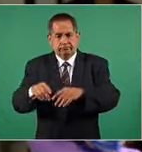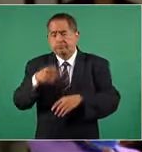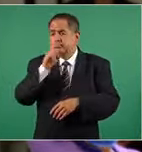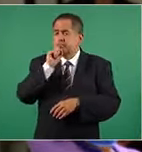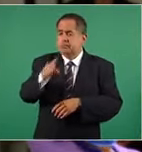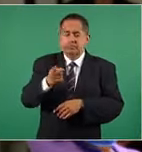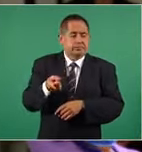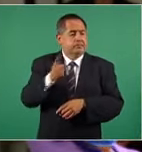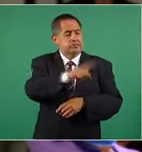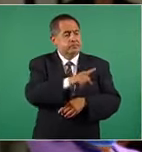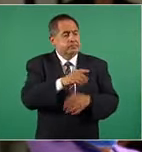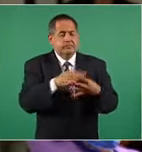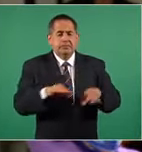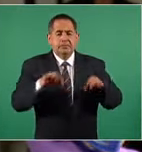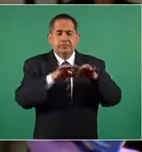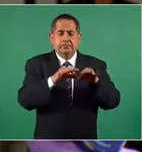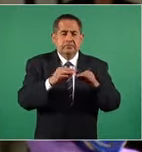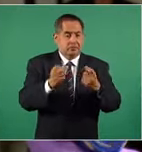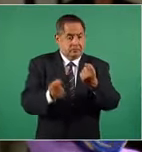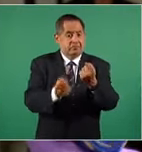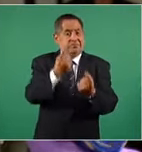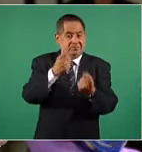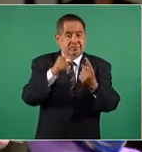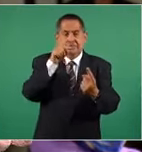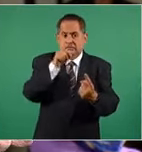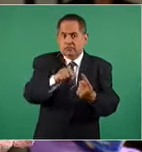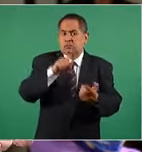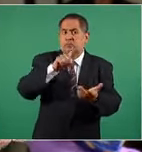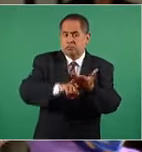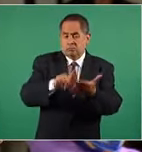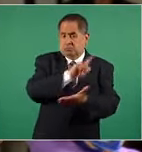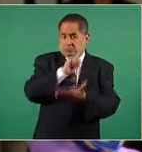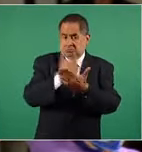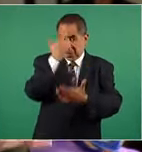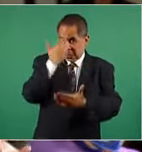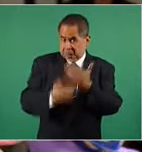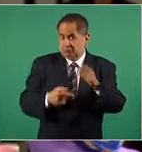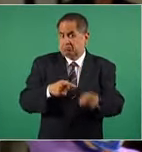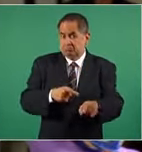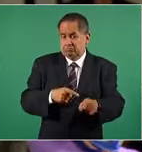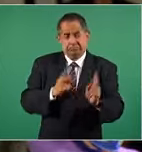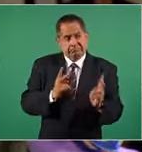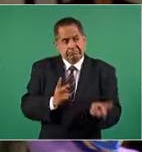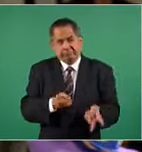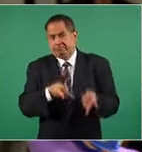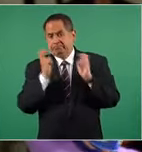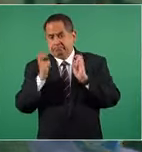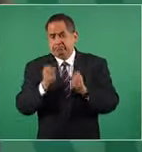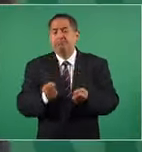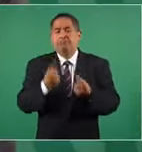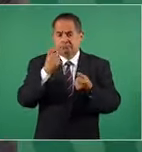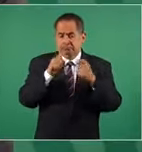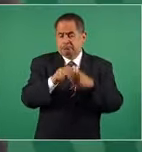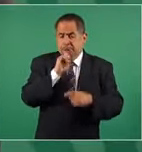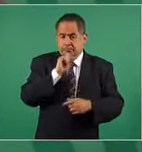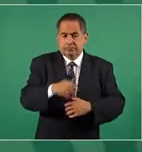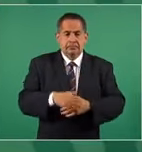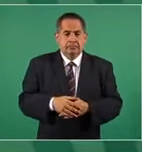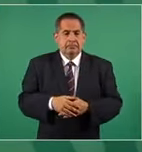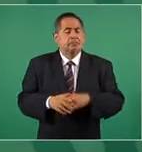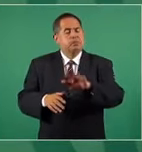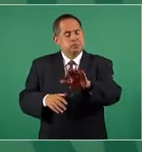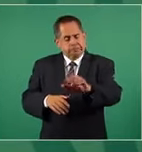importante, señor presidente, que algunos de esos trabajadores cometieron ilícitos, saquearon a la agencia. Derecho a los